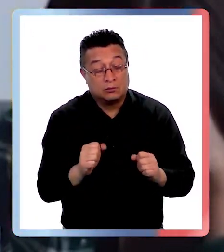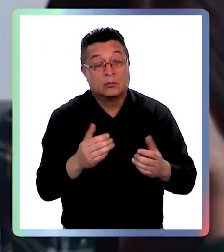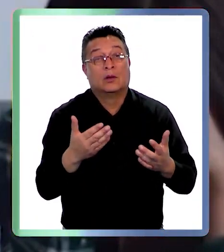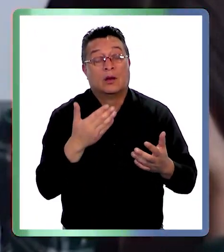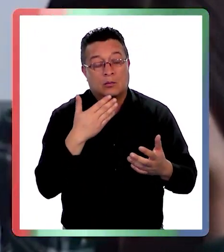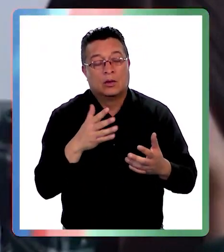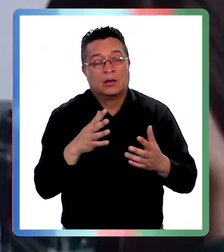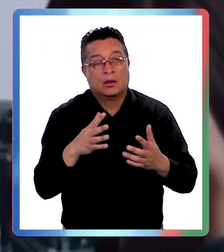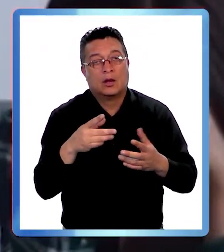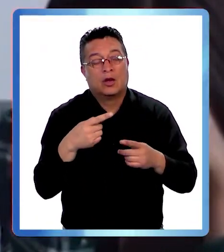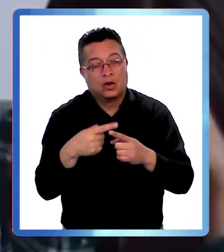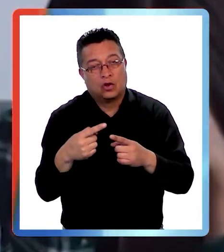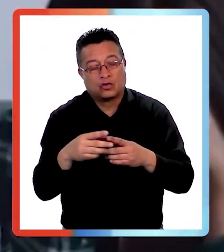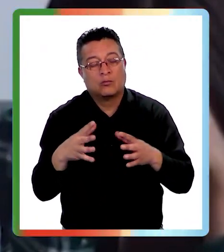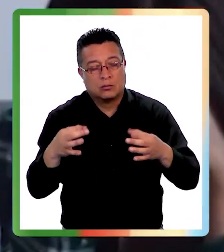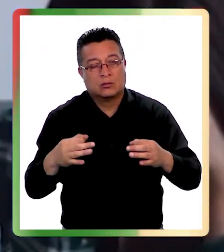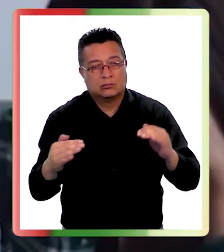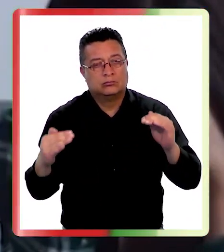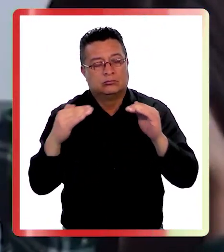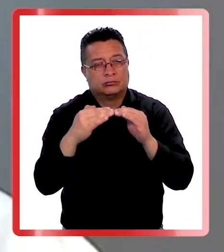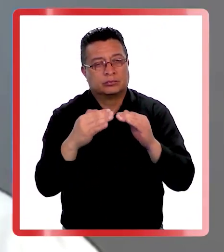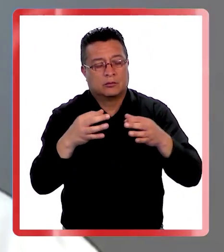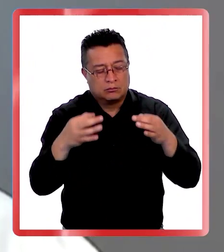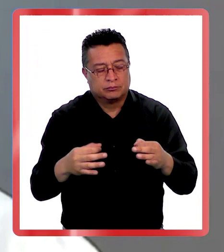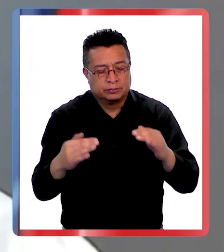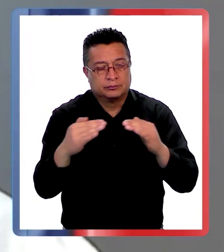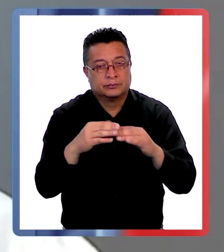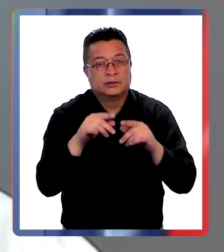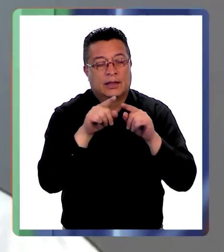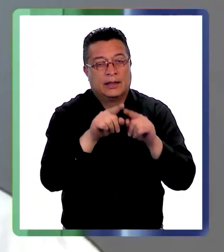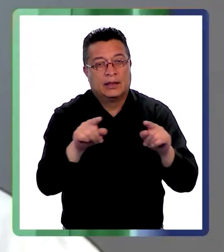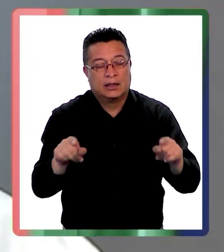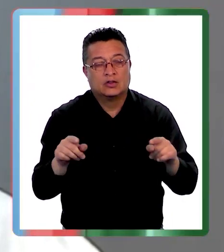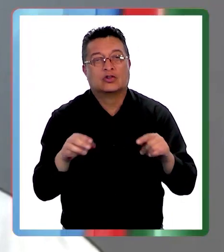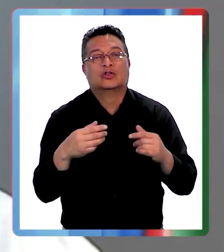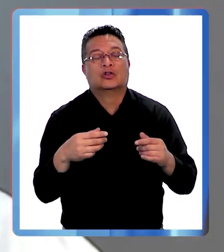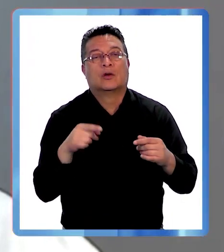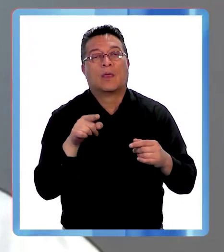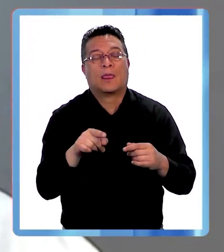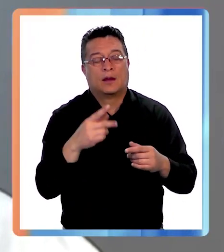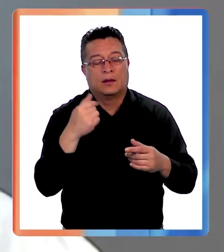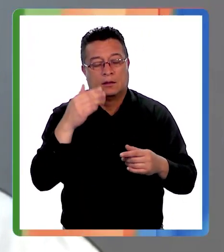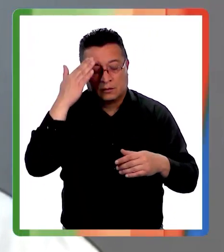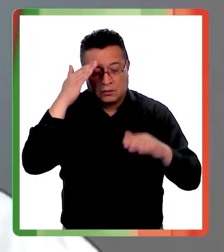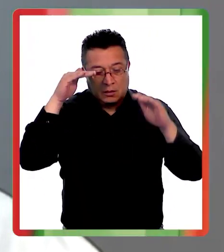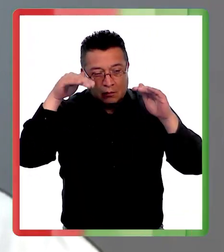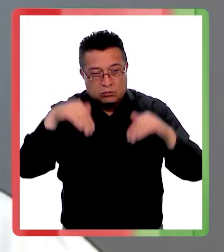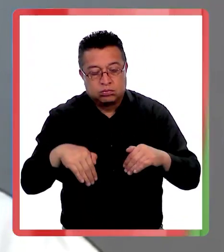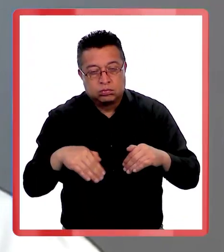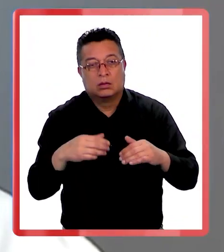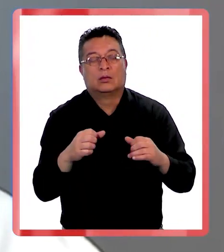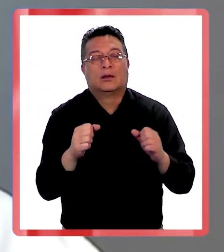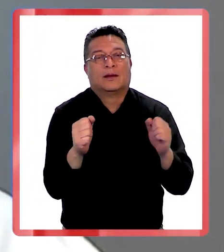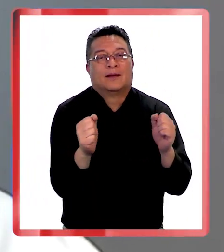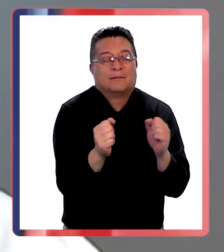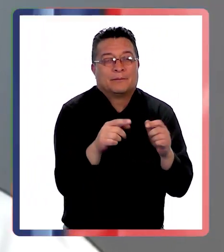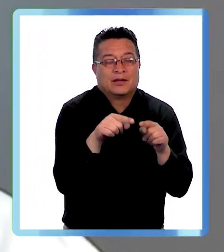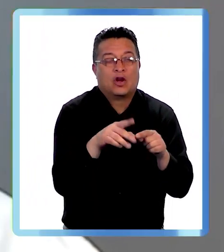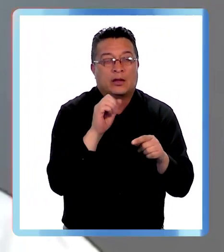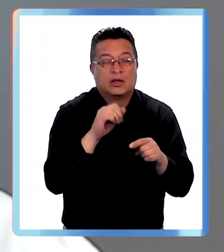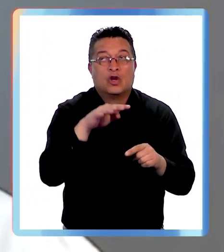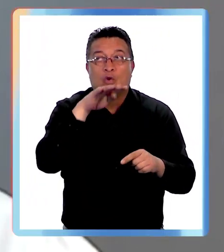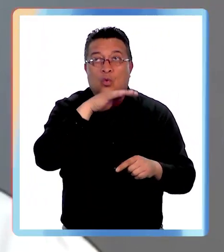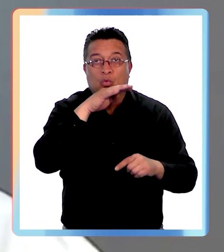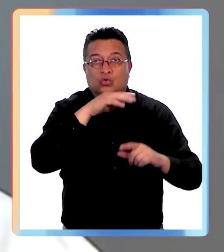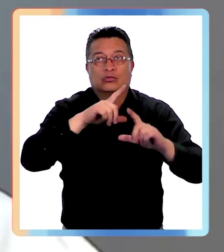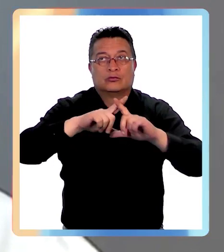es bastante efectivo, quizás de los más efectivos en este caso del trastorno depresivo estacional, es el uso de la